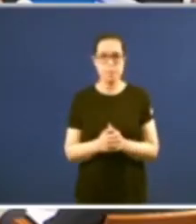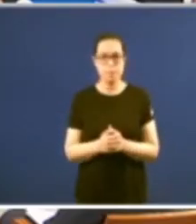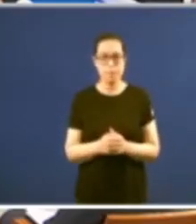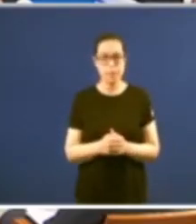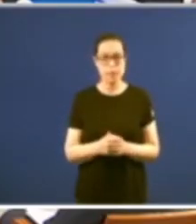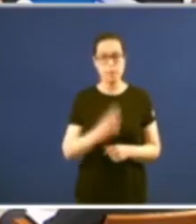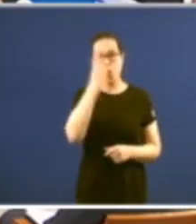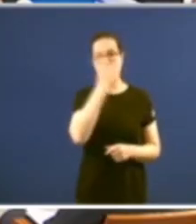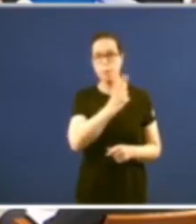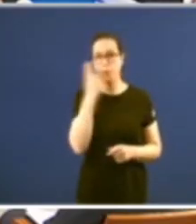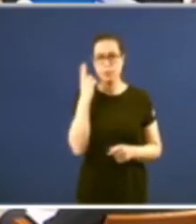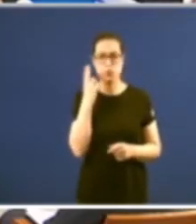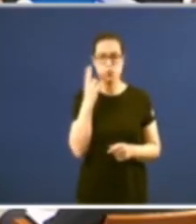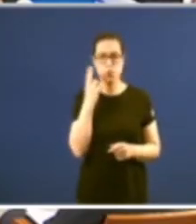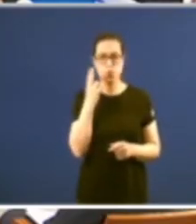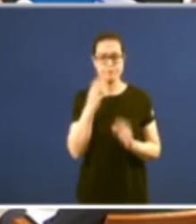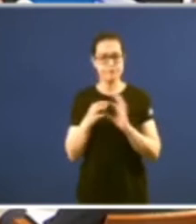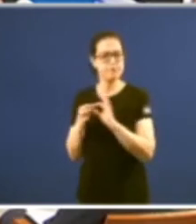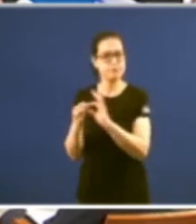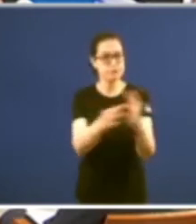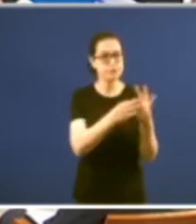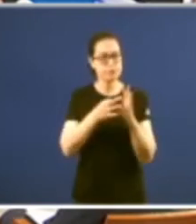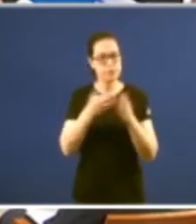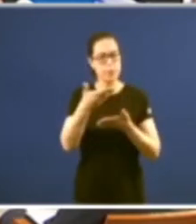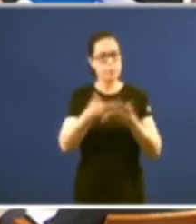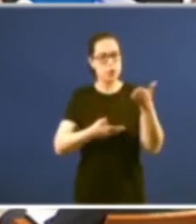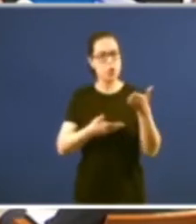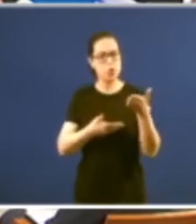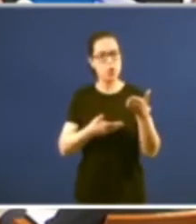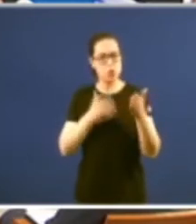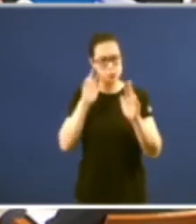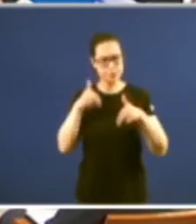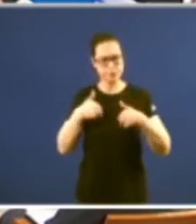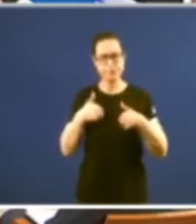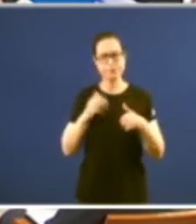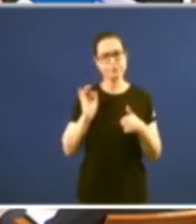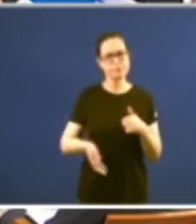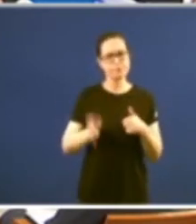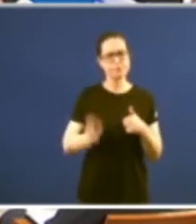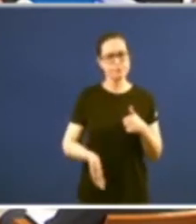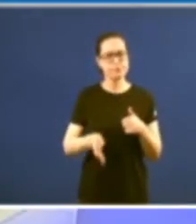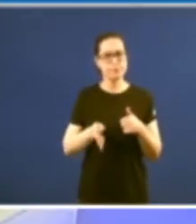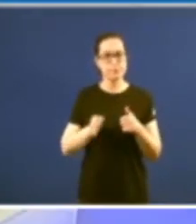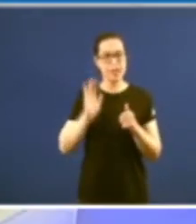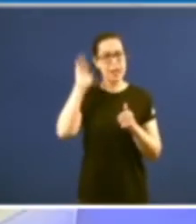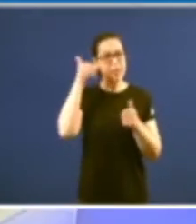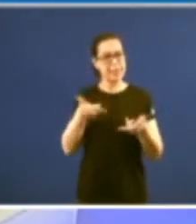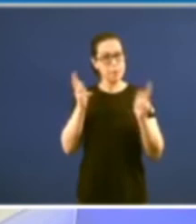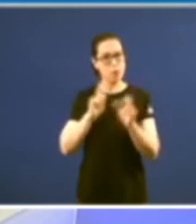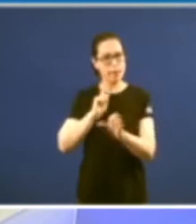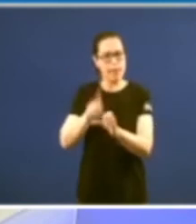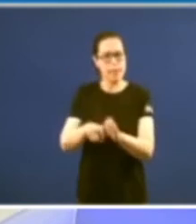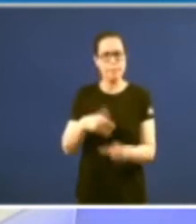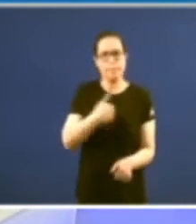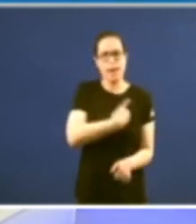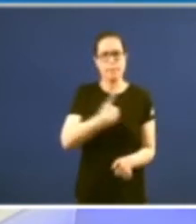posibilismo os diarios recoñecense e asumen ese novo papel na democracia e exercen